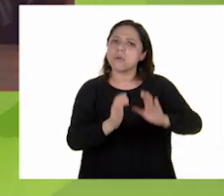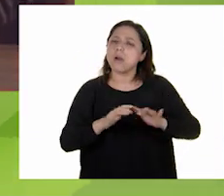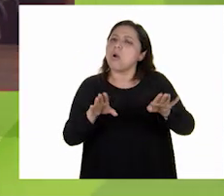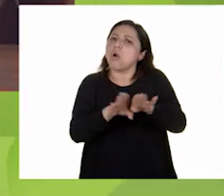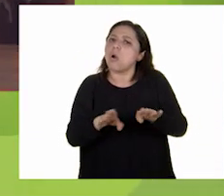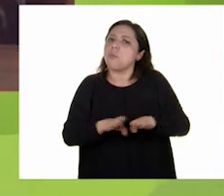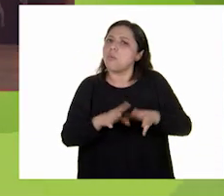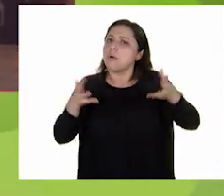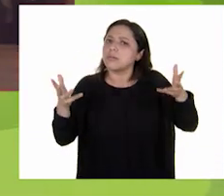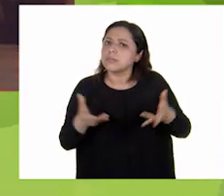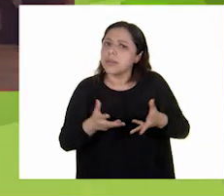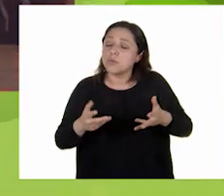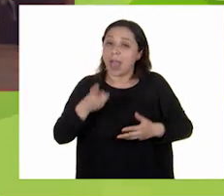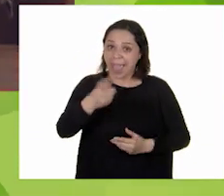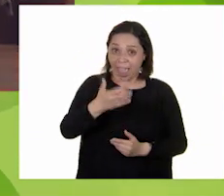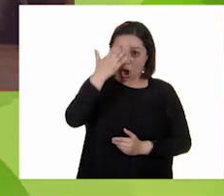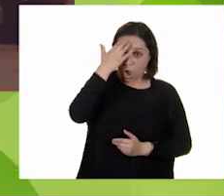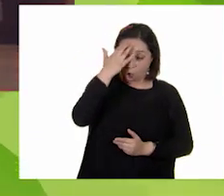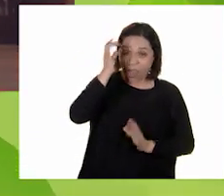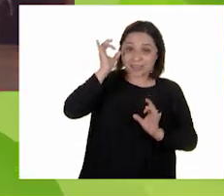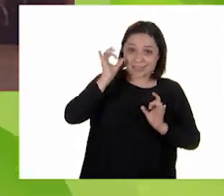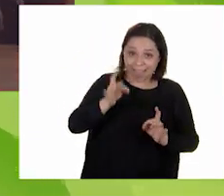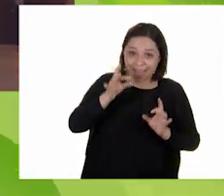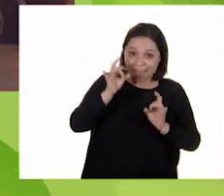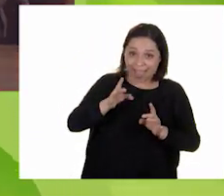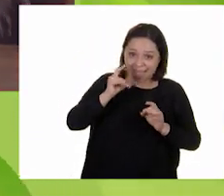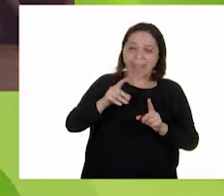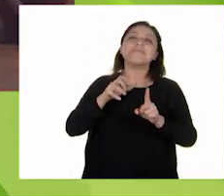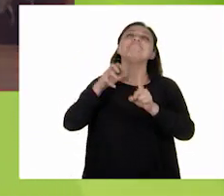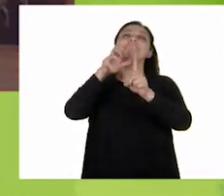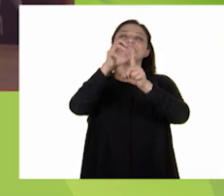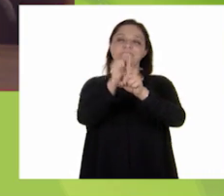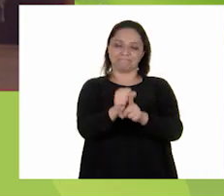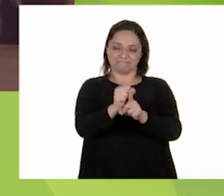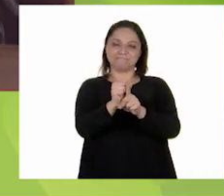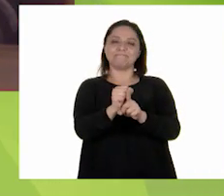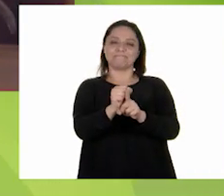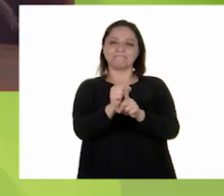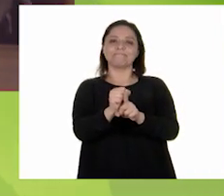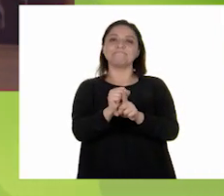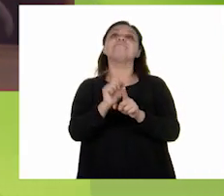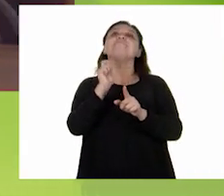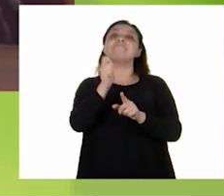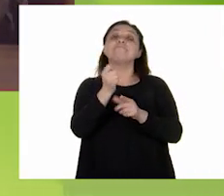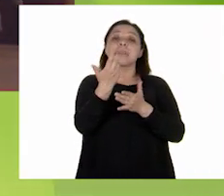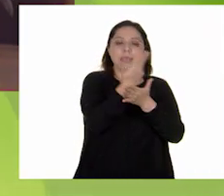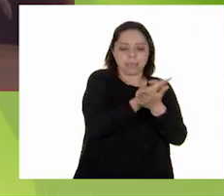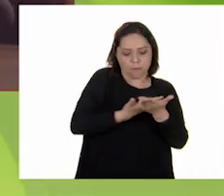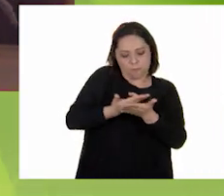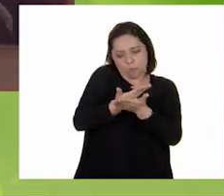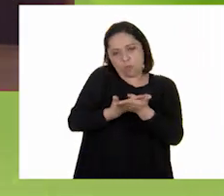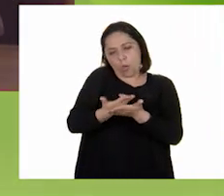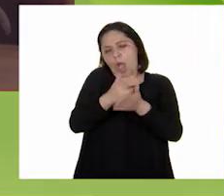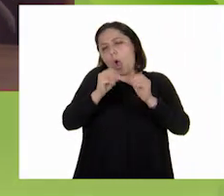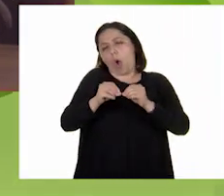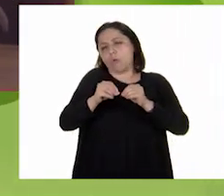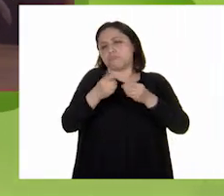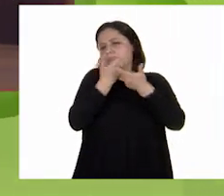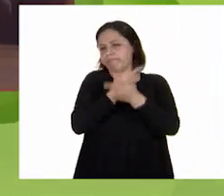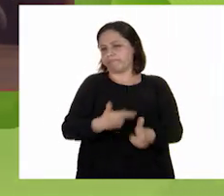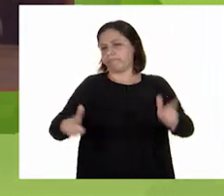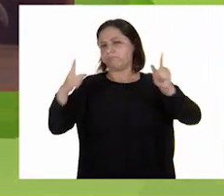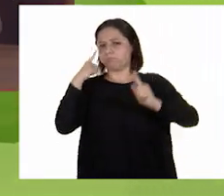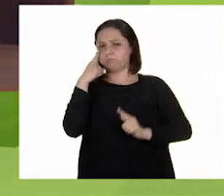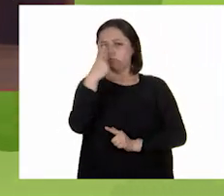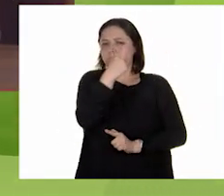Con este conocimiento y reflexión, cumplimos la primera misión. El dibujar o hacer un trabajo libre que